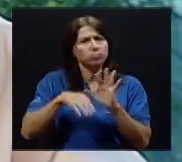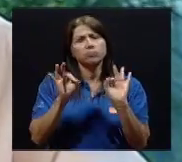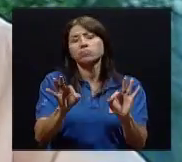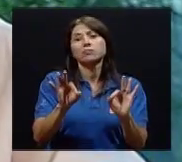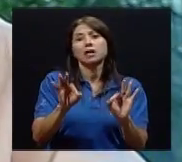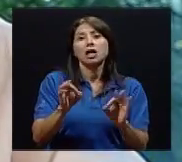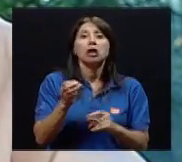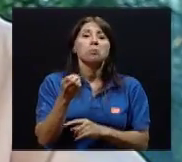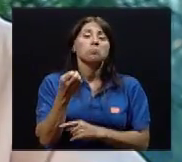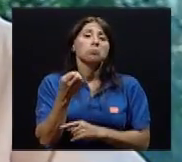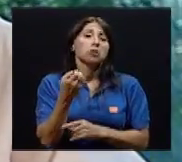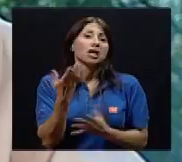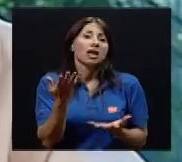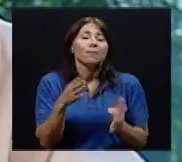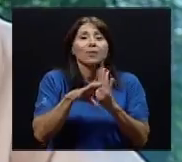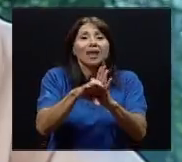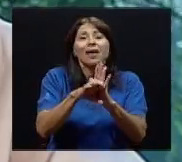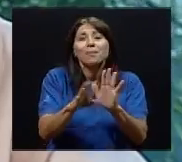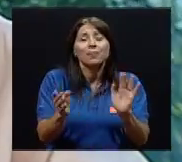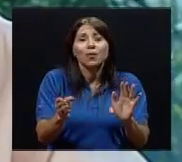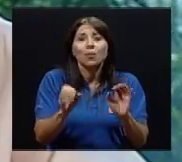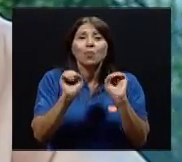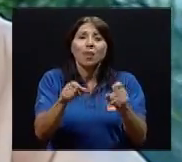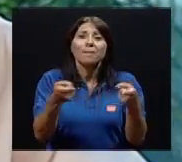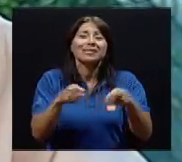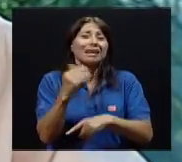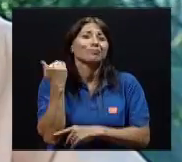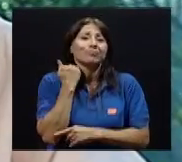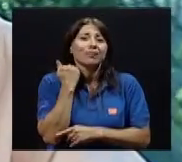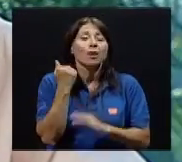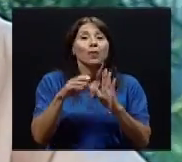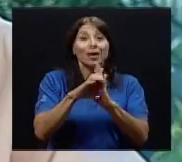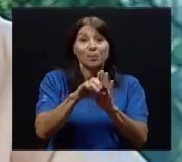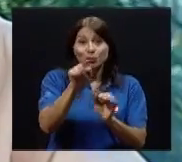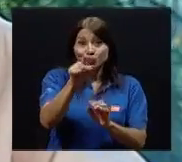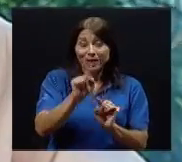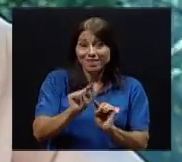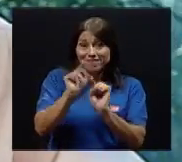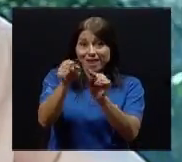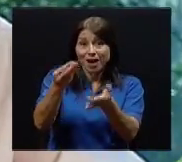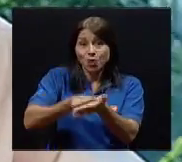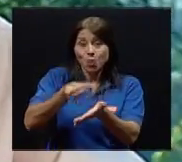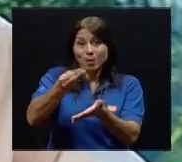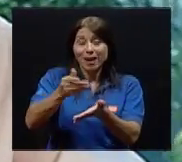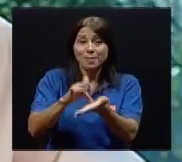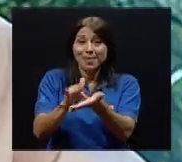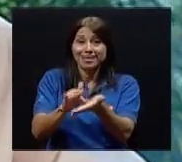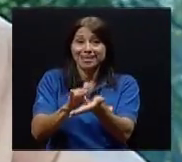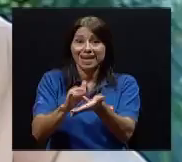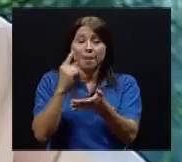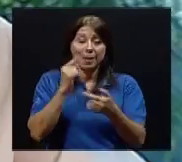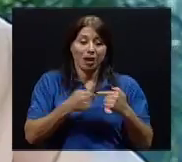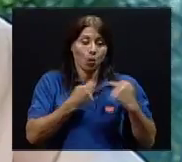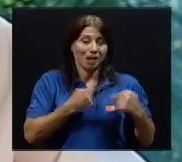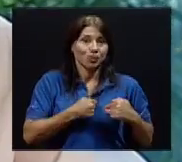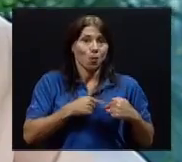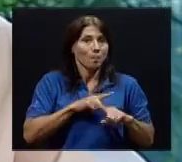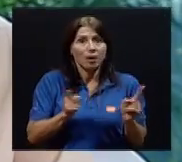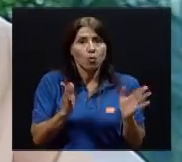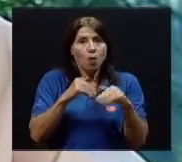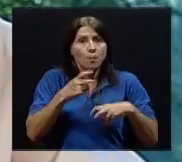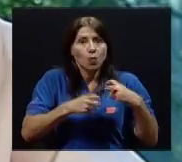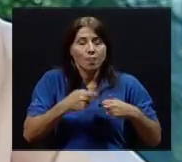un buen conocimiento en esta área. Porque si no es lo mismo que usted se va a comprar una medicina